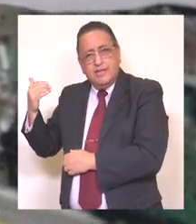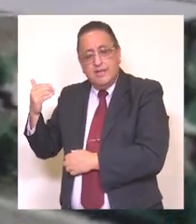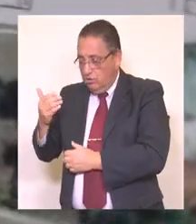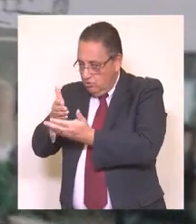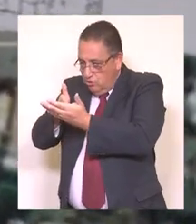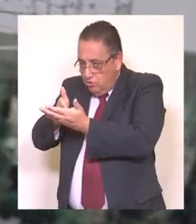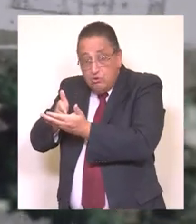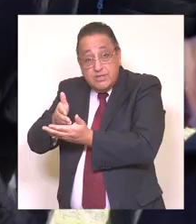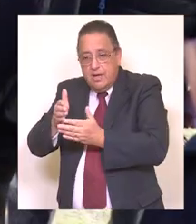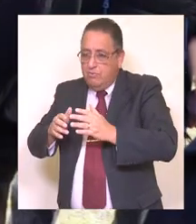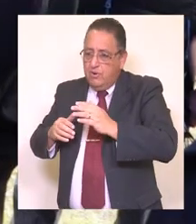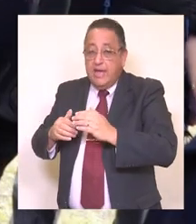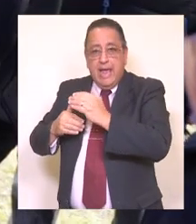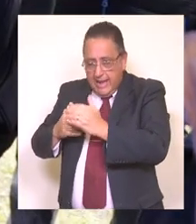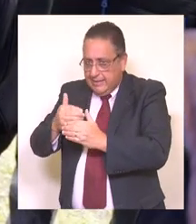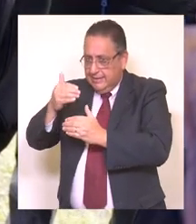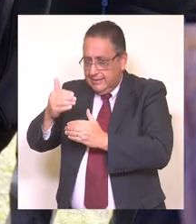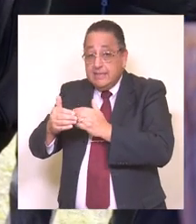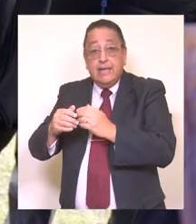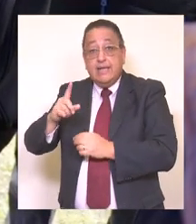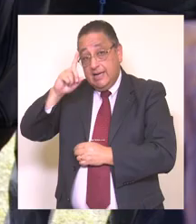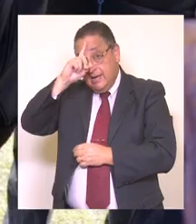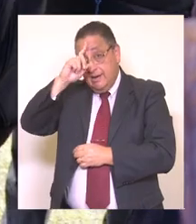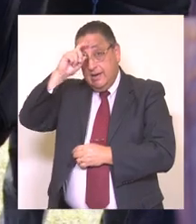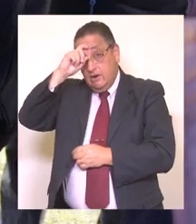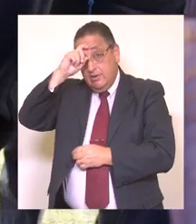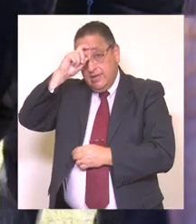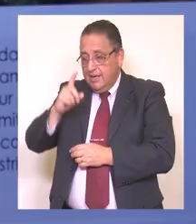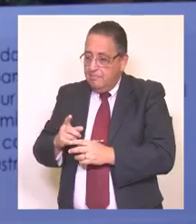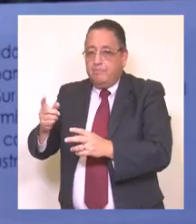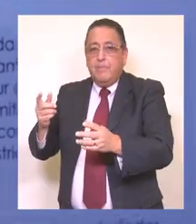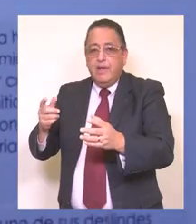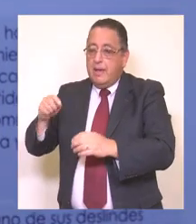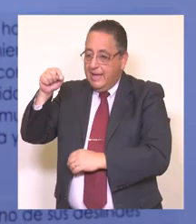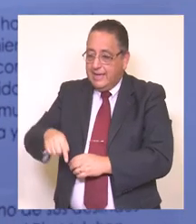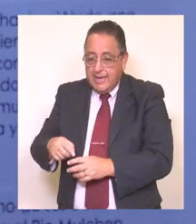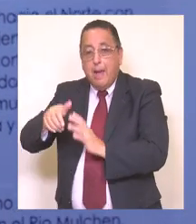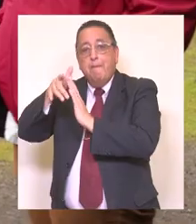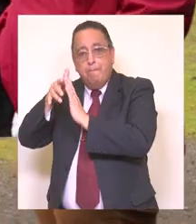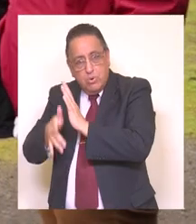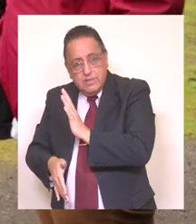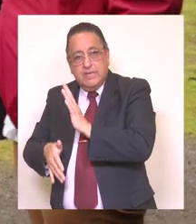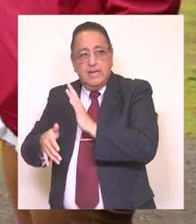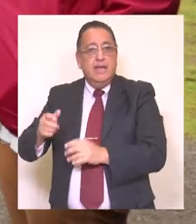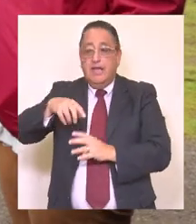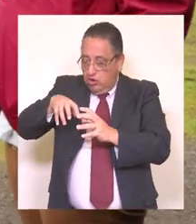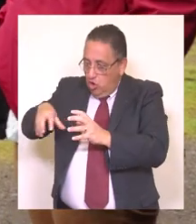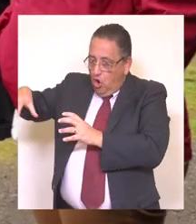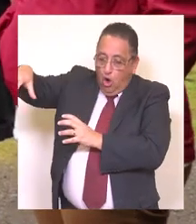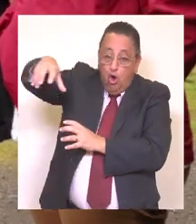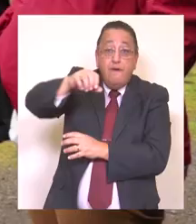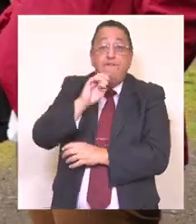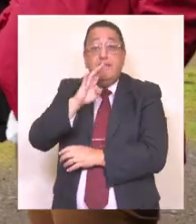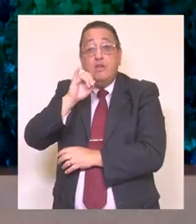el camino para la construcción de un hospital de mediana complejidad para Munchen y la provincia del